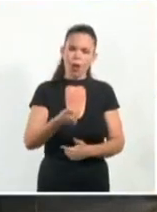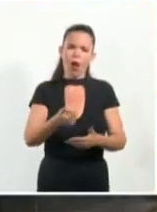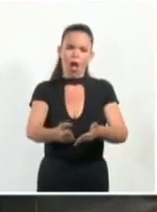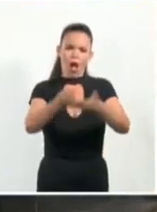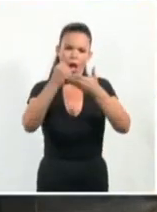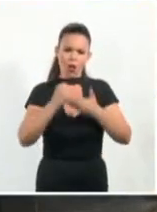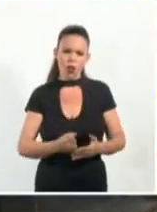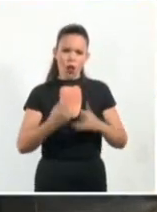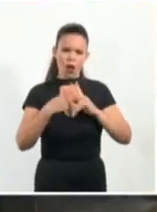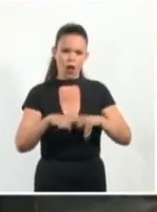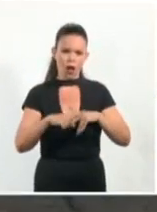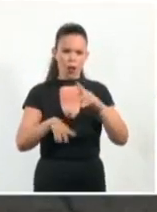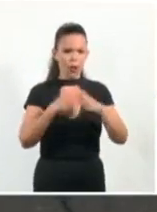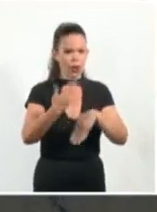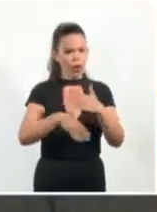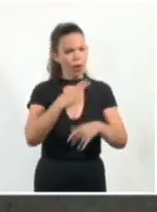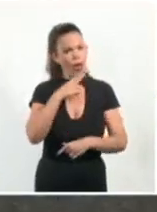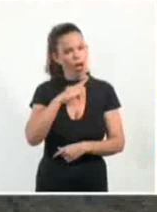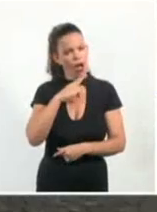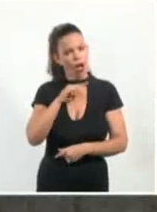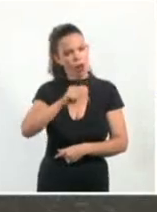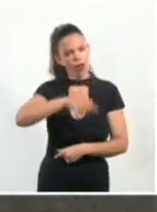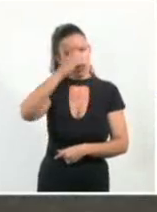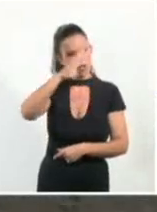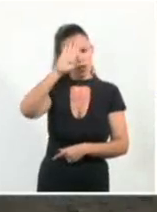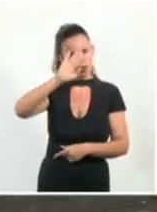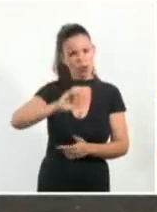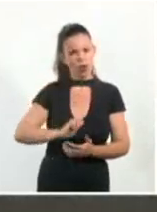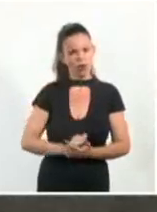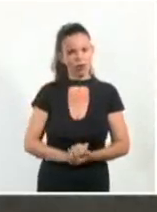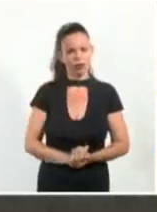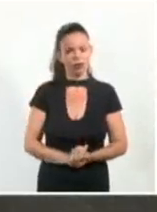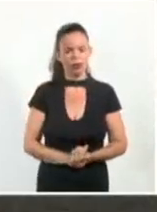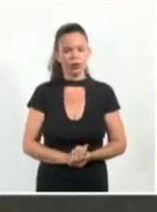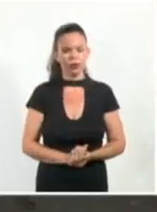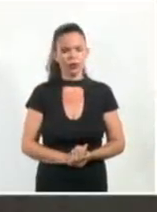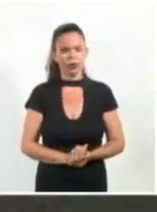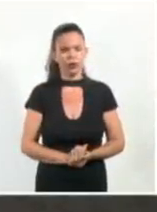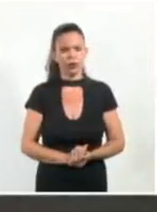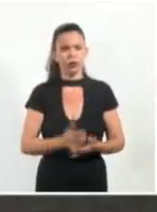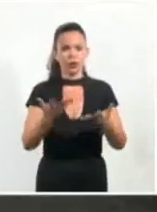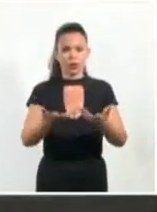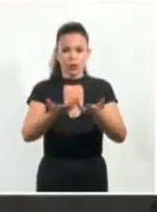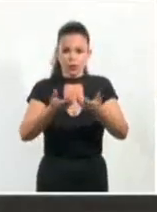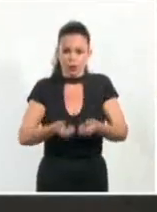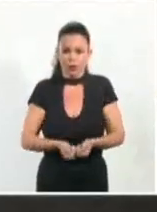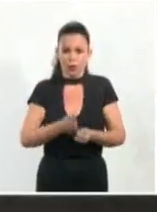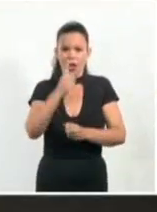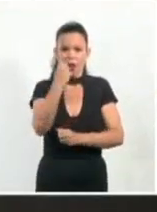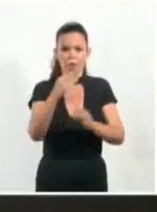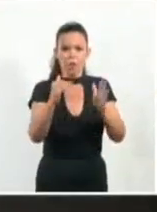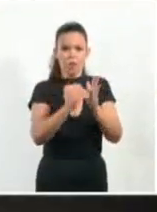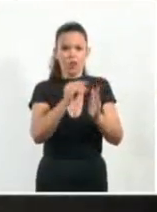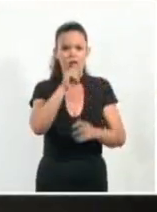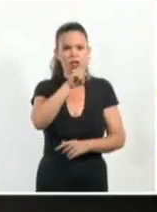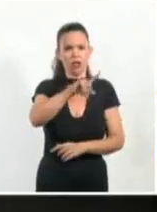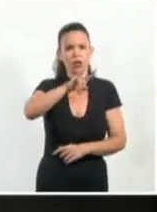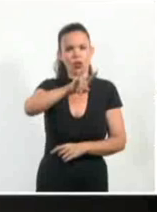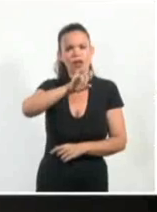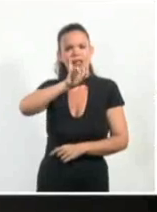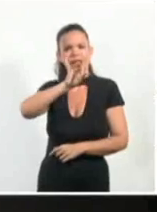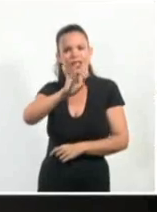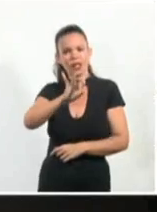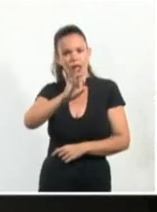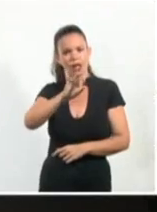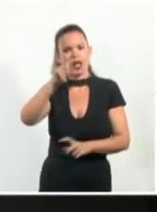y la solidaridad hacia los cubanos se han recibido 1.197 equipos más de 220